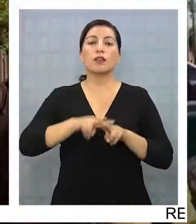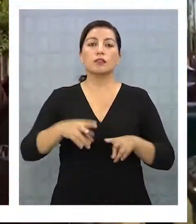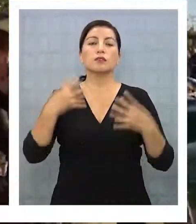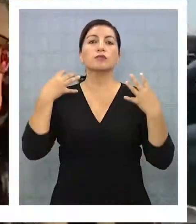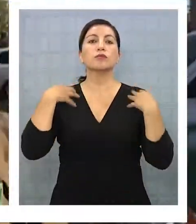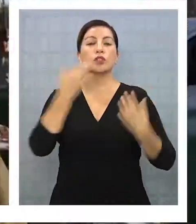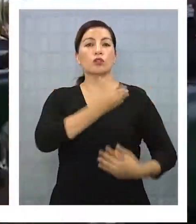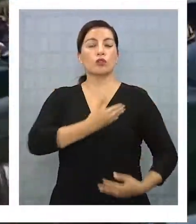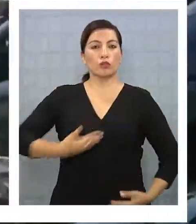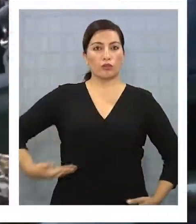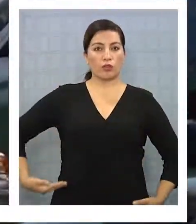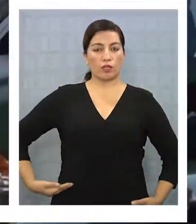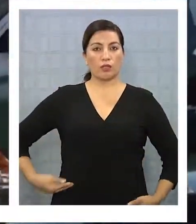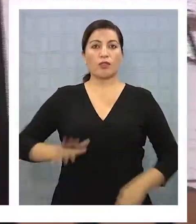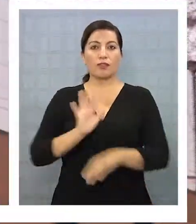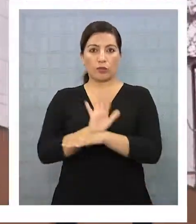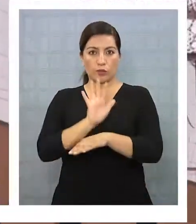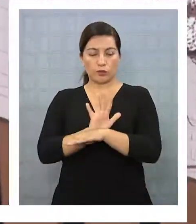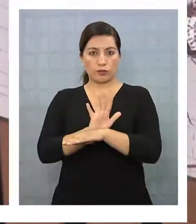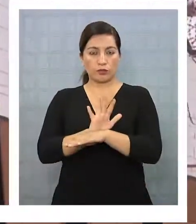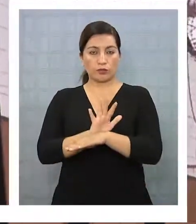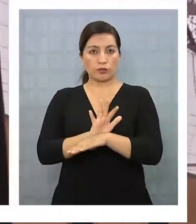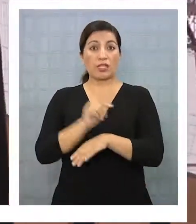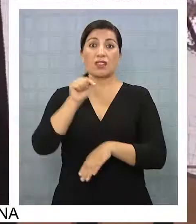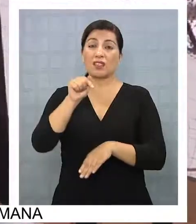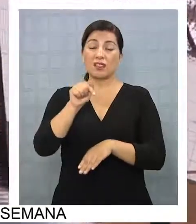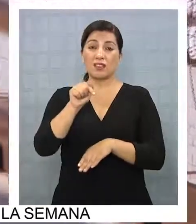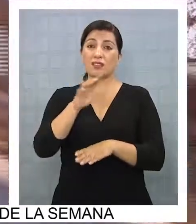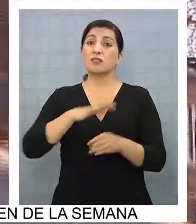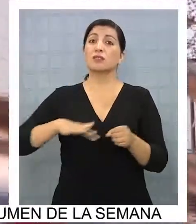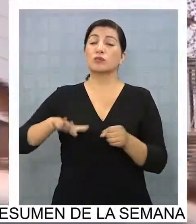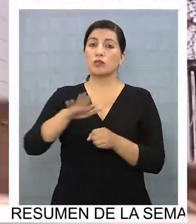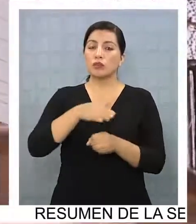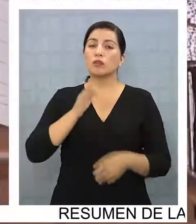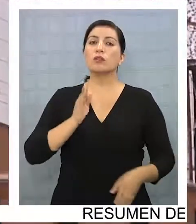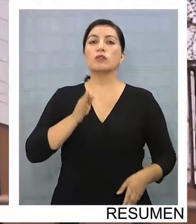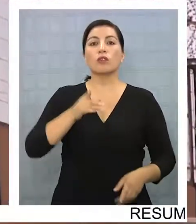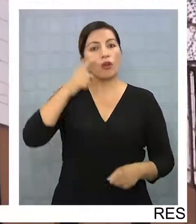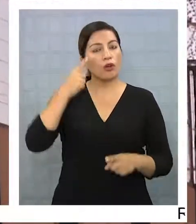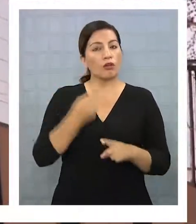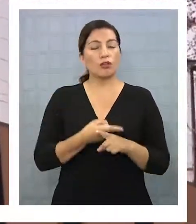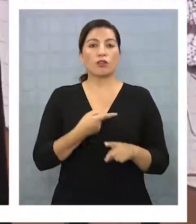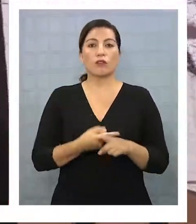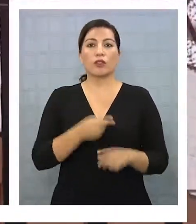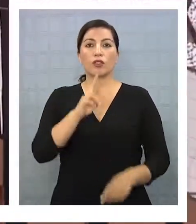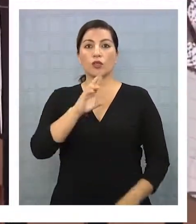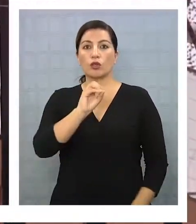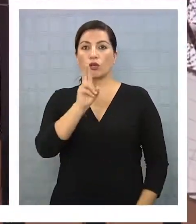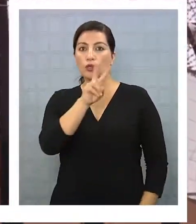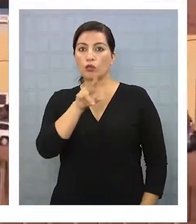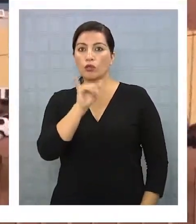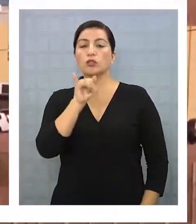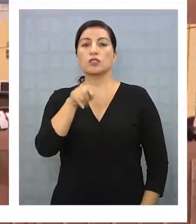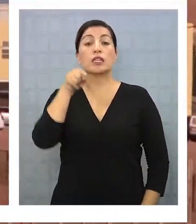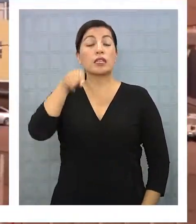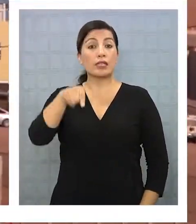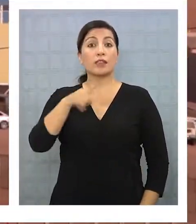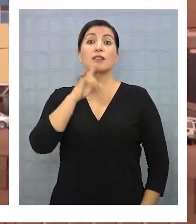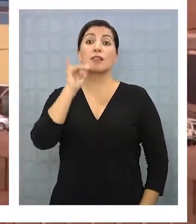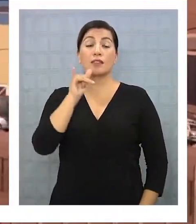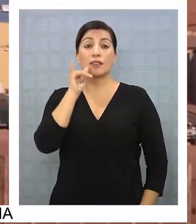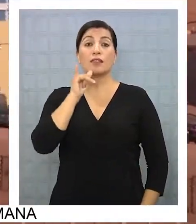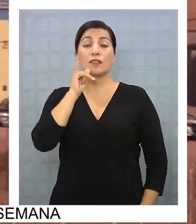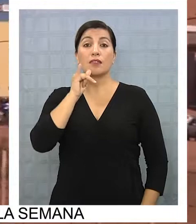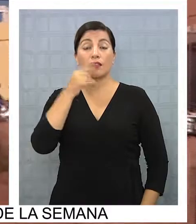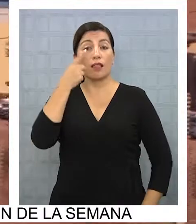gobernador provincial del Tamarugal. Pero la polémica continuó y una vez más fue el senador Fulvio Rossi quien en el matinal de nuestro canal y que